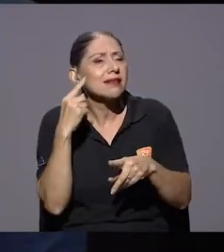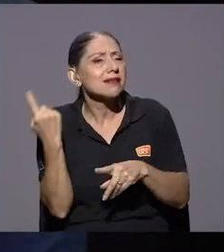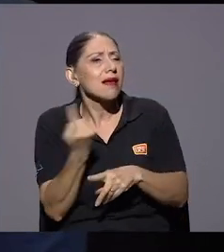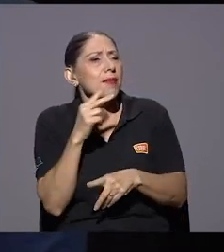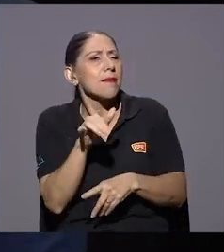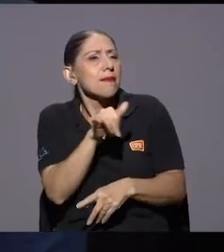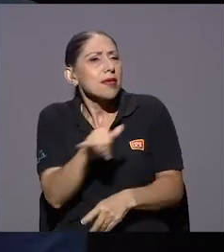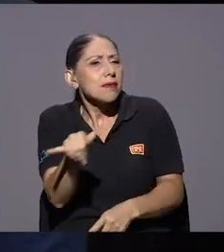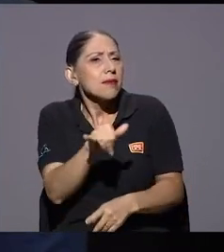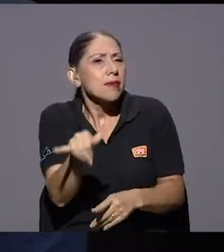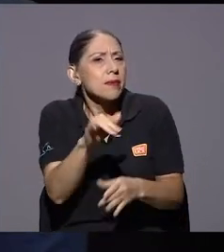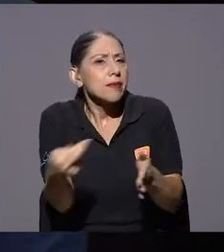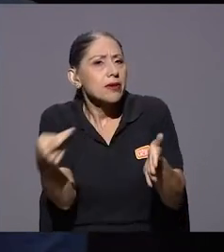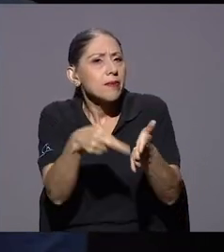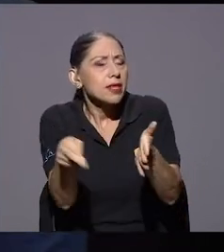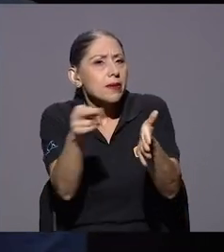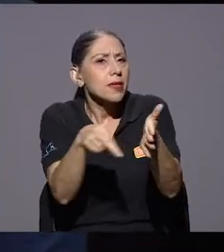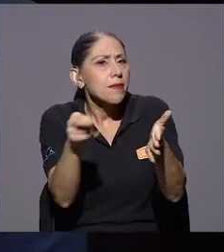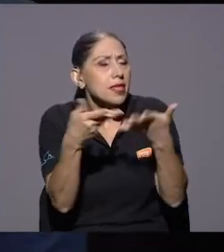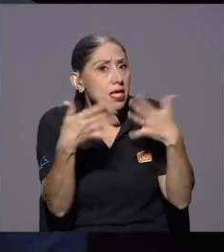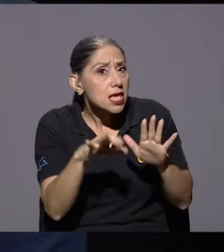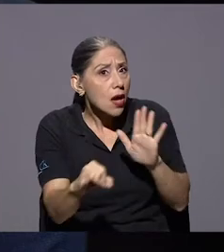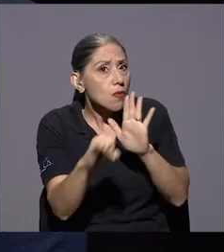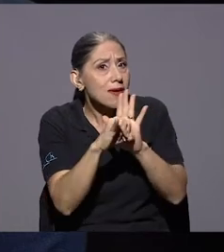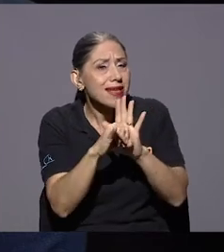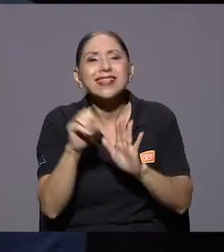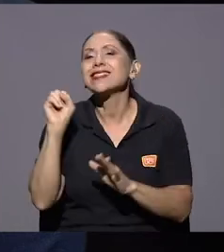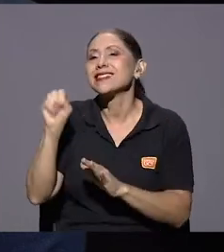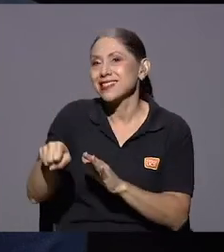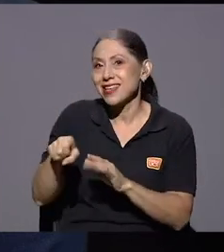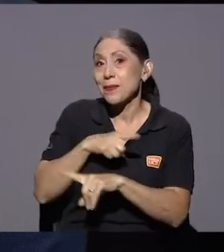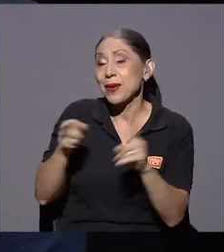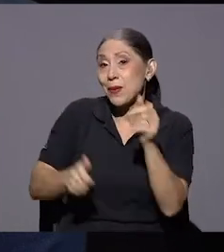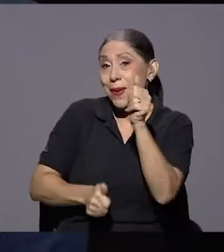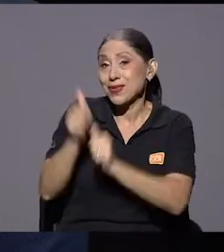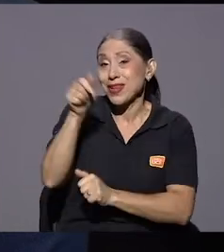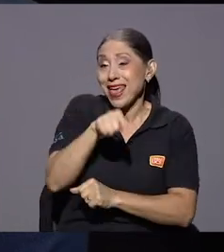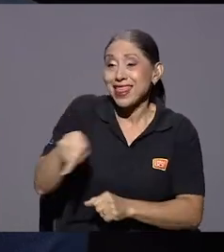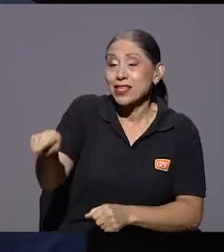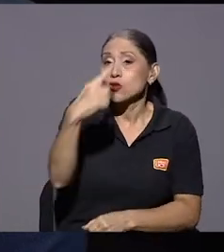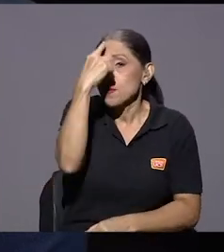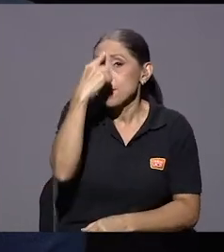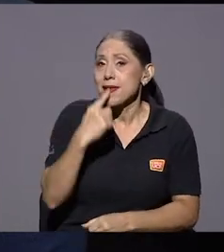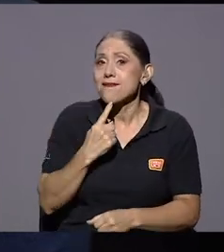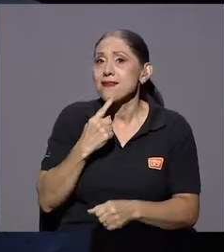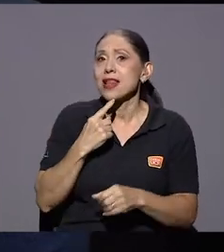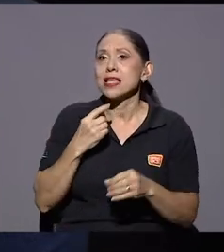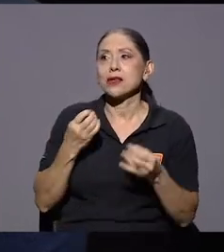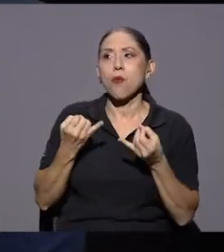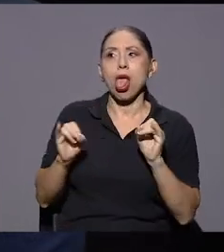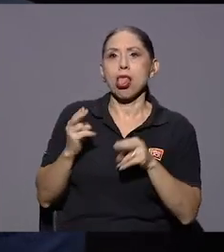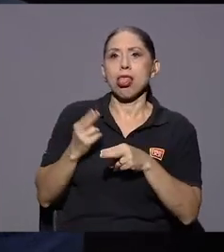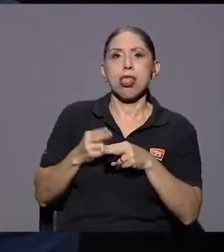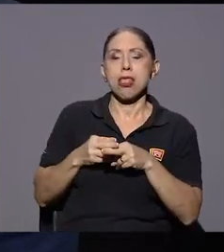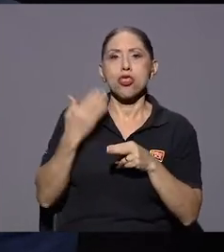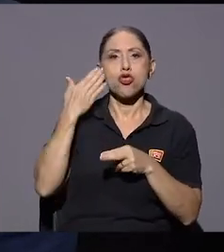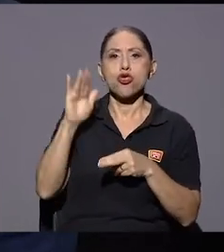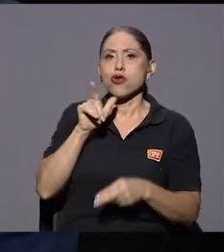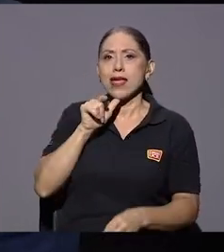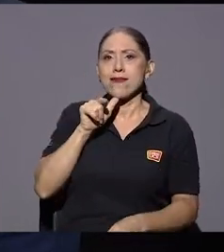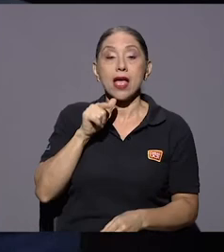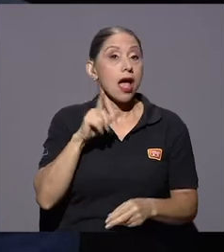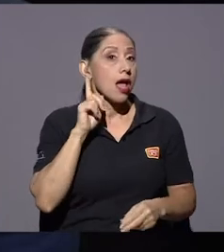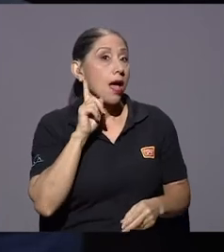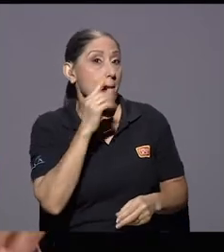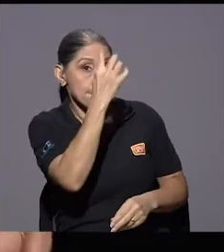la mayoría de gente que repite son perfiles anónimos o sea la desinformación especialmente en Facebook que pero viene de